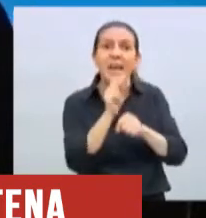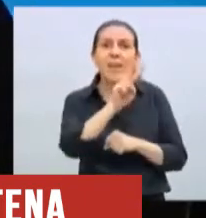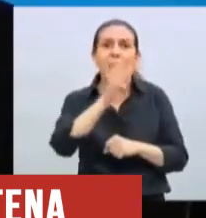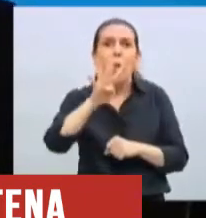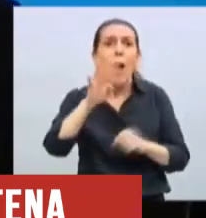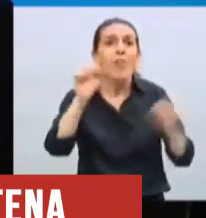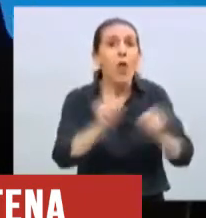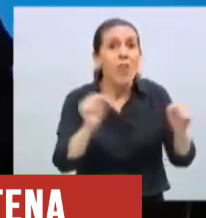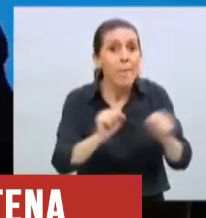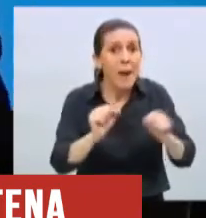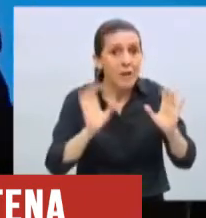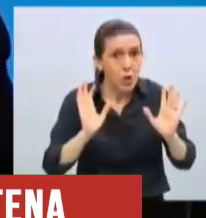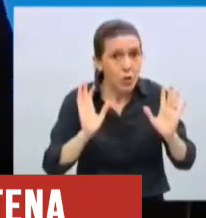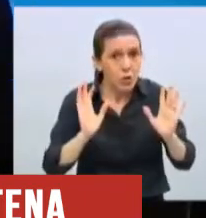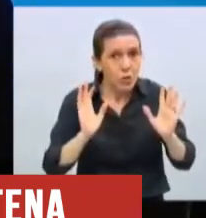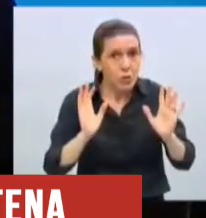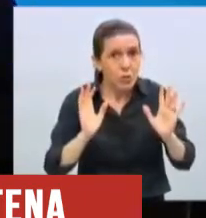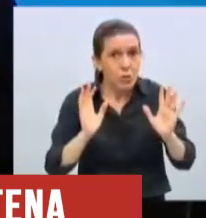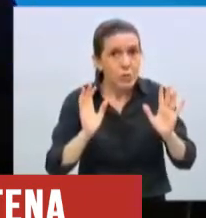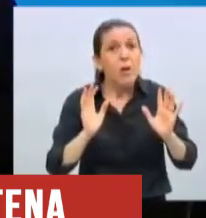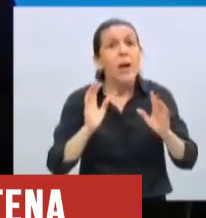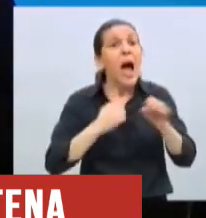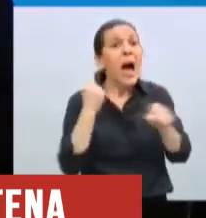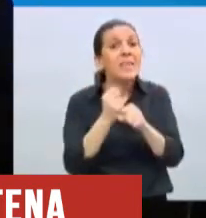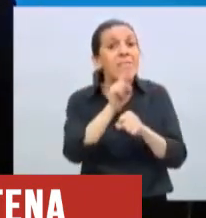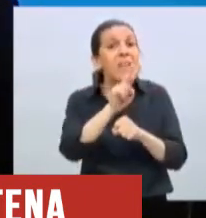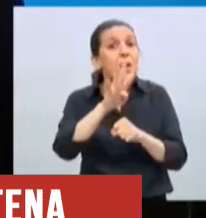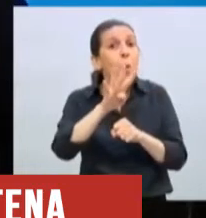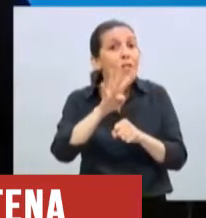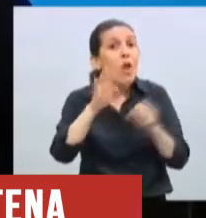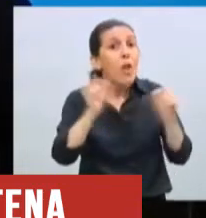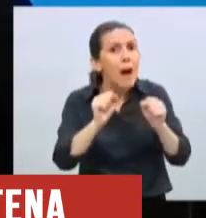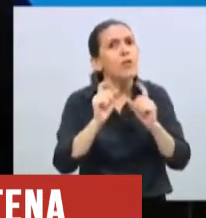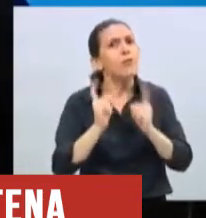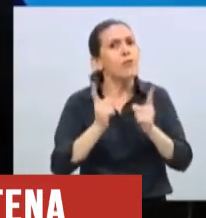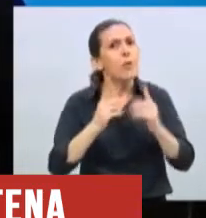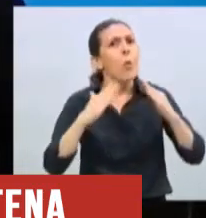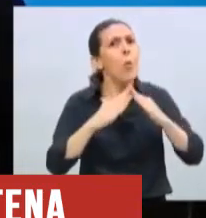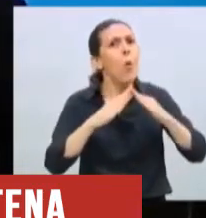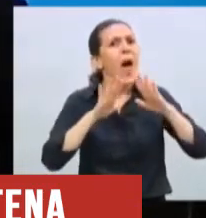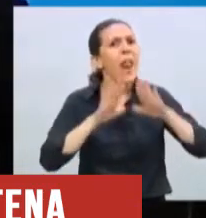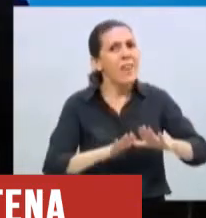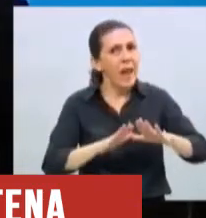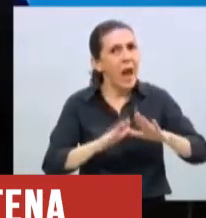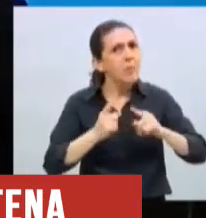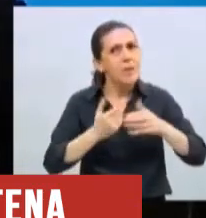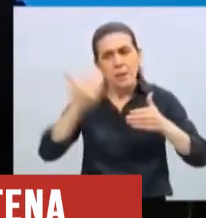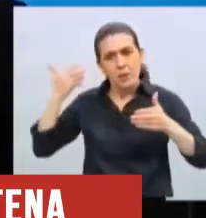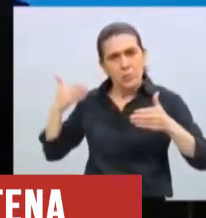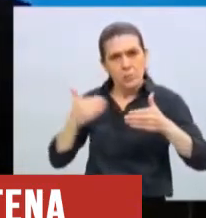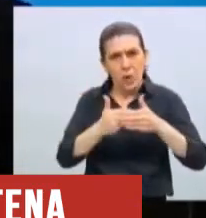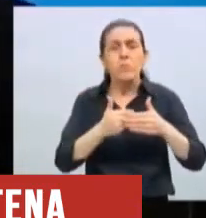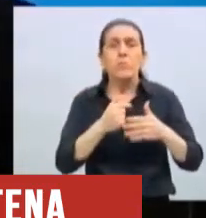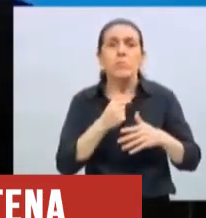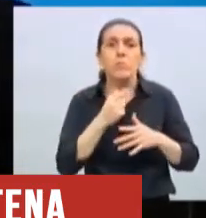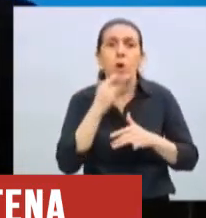Porque la vez pasada me olvidé con decirlo eso. Hasta el 24 de mayo vamos a seguir con el procedimiento actual. Y hay algo que les